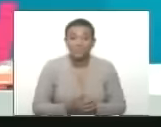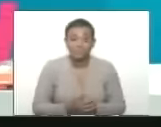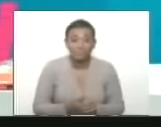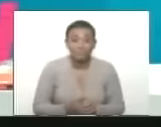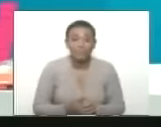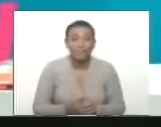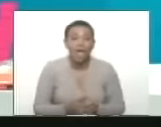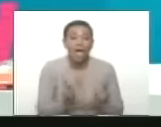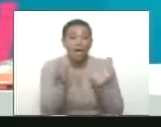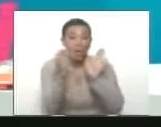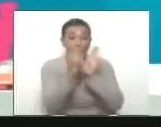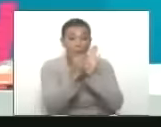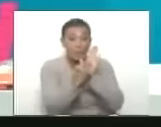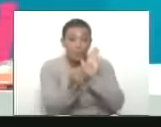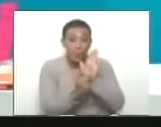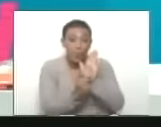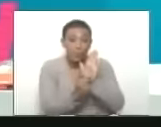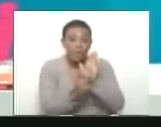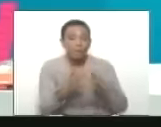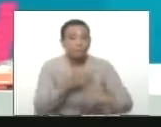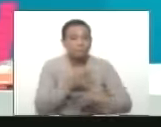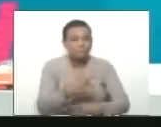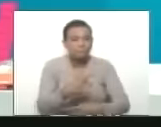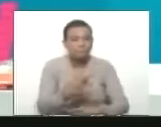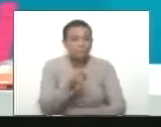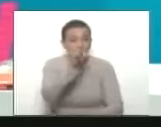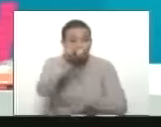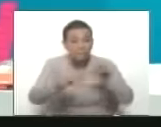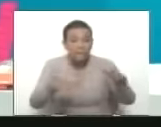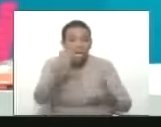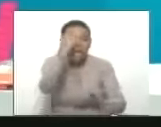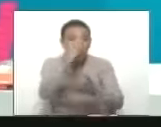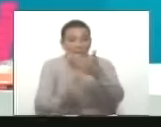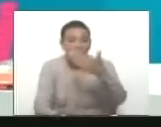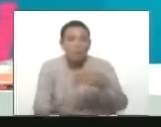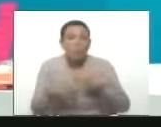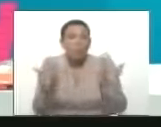puntos de interés de las mujeres que se han inscrito.